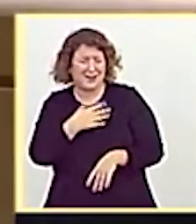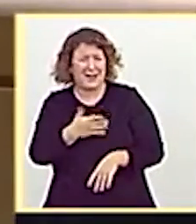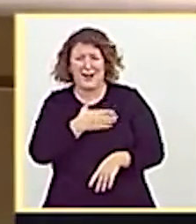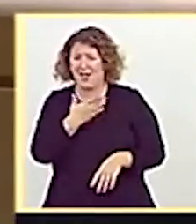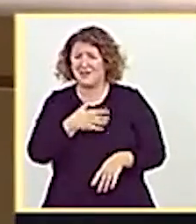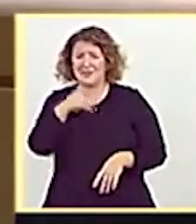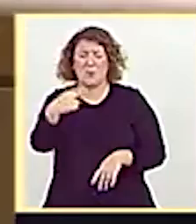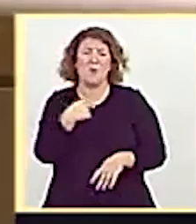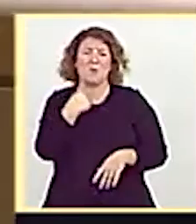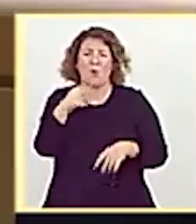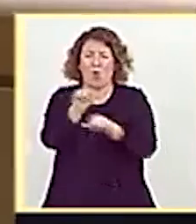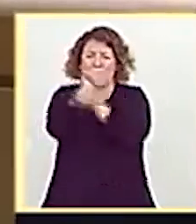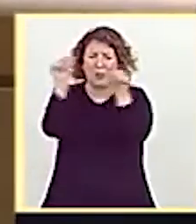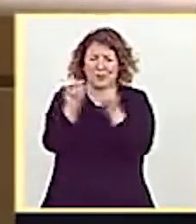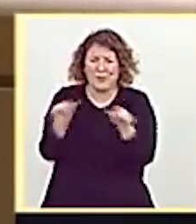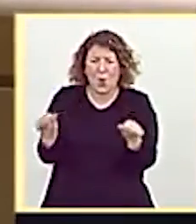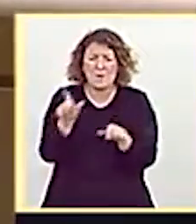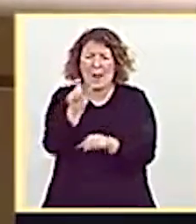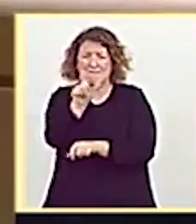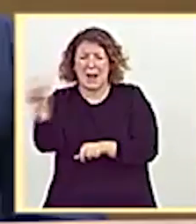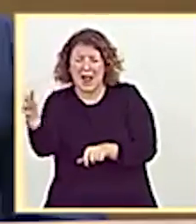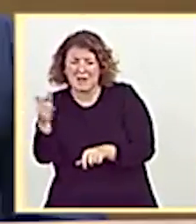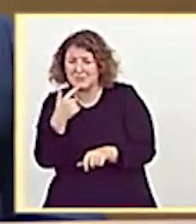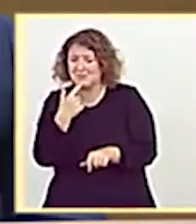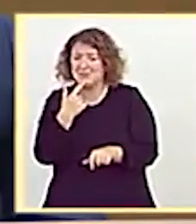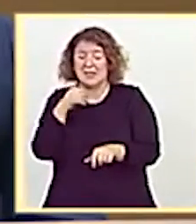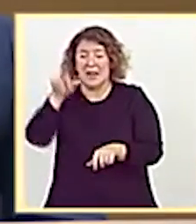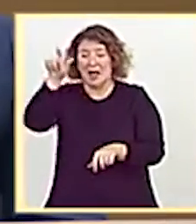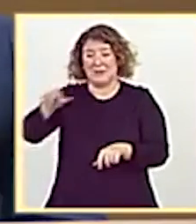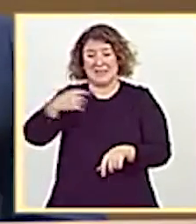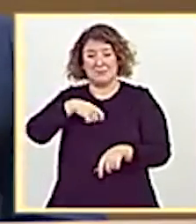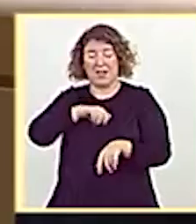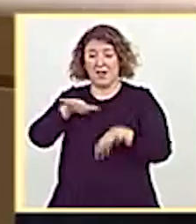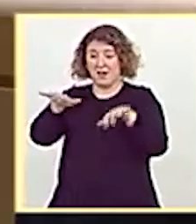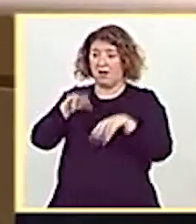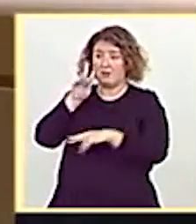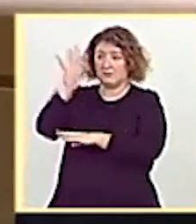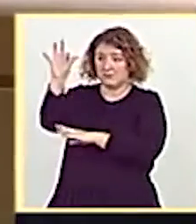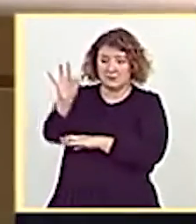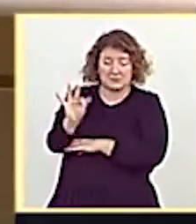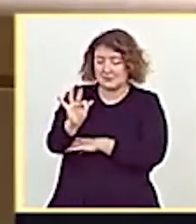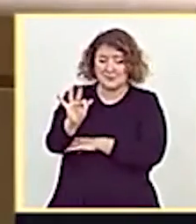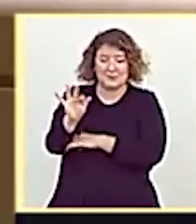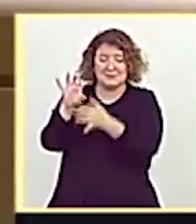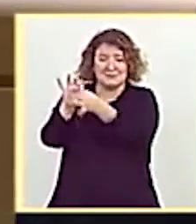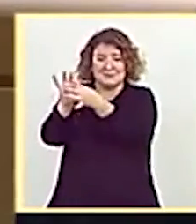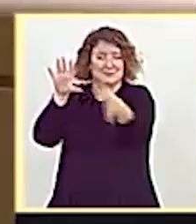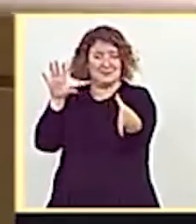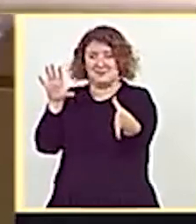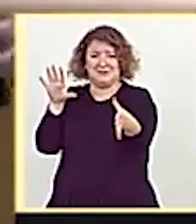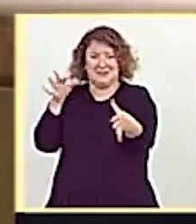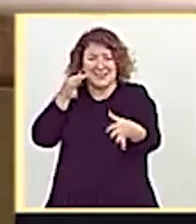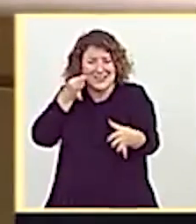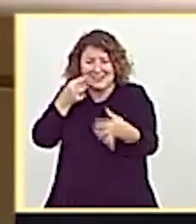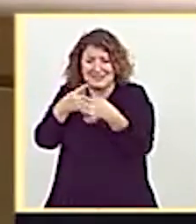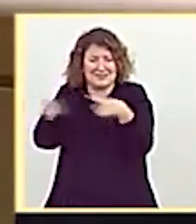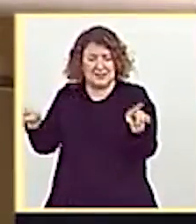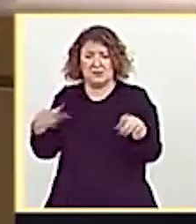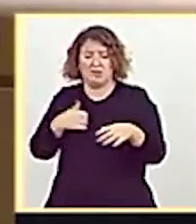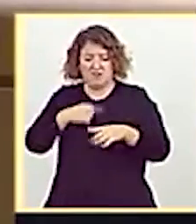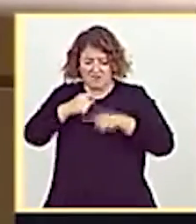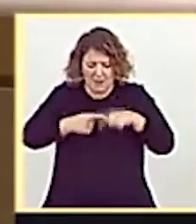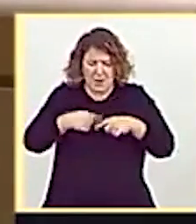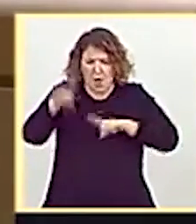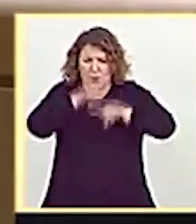y me solidarizo con esos españoles que están oyéndole, y ven otra realidad, porque ven una realidad de desempleo en sus